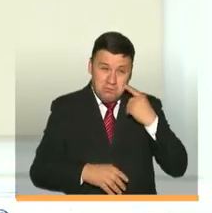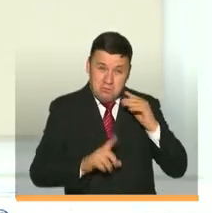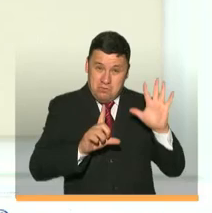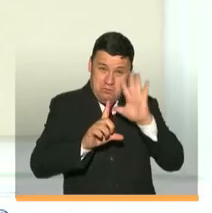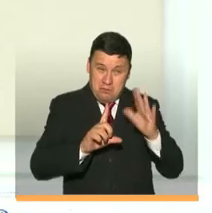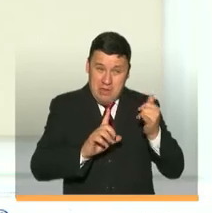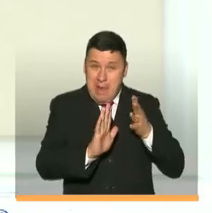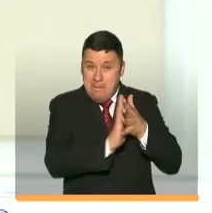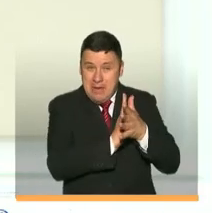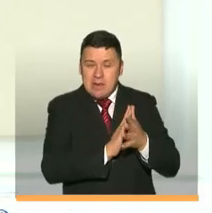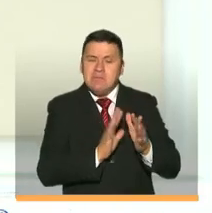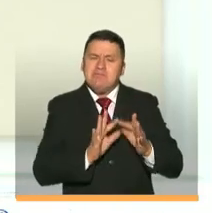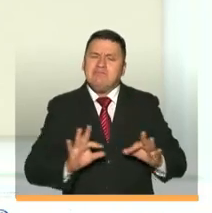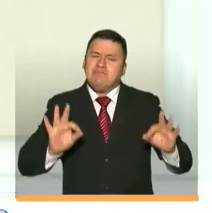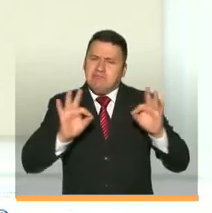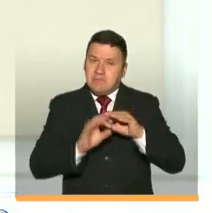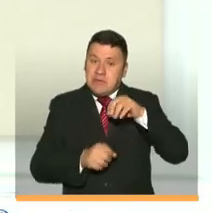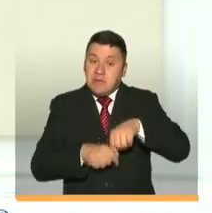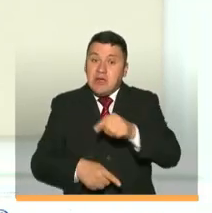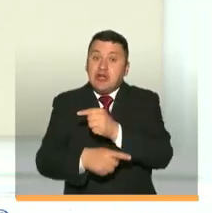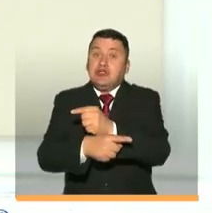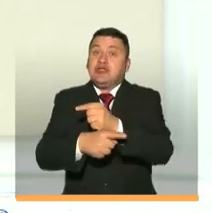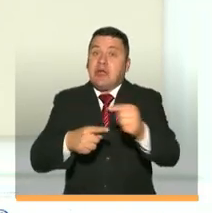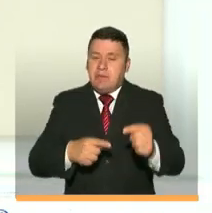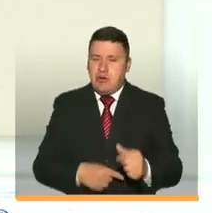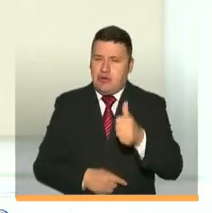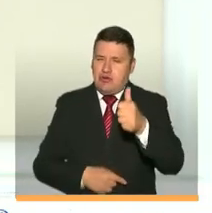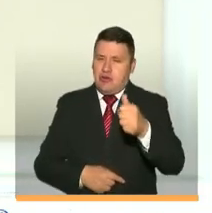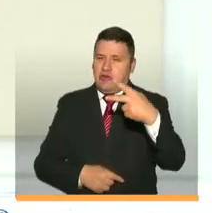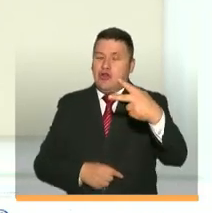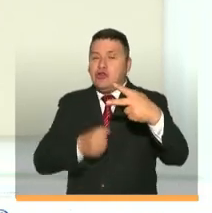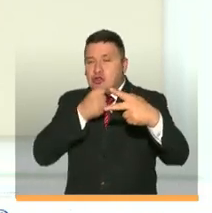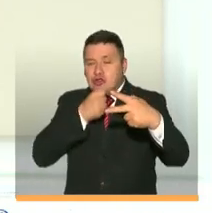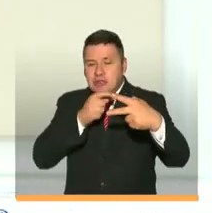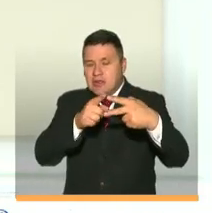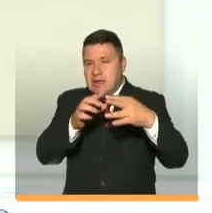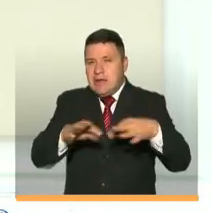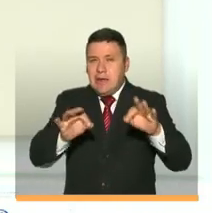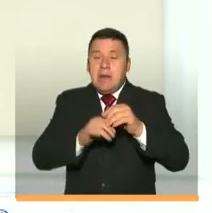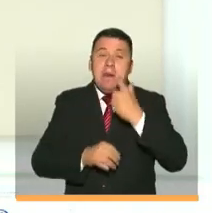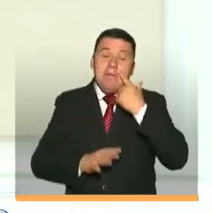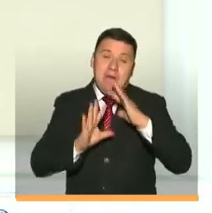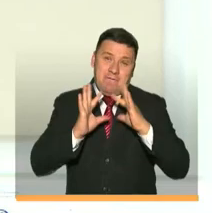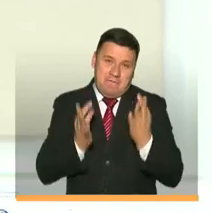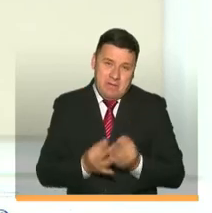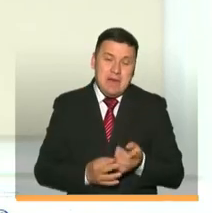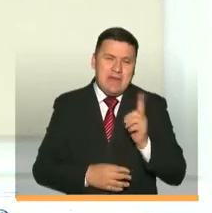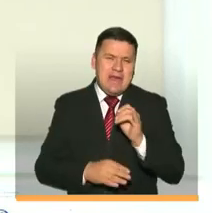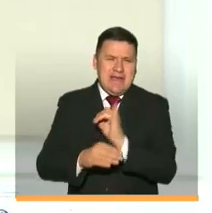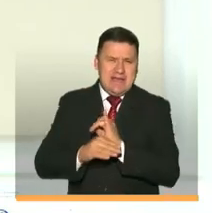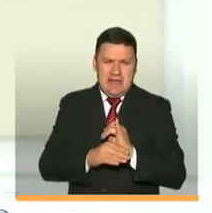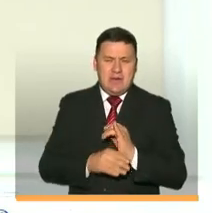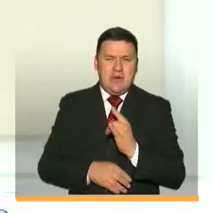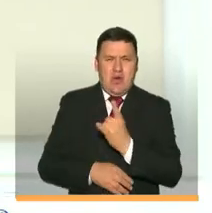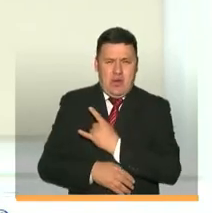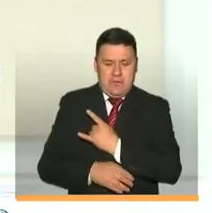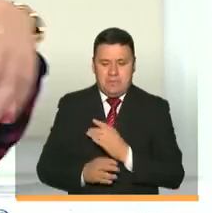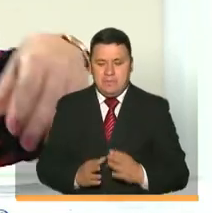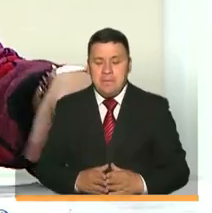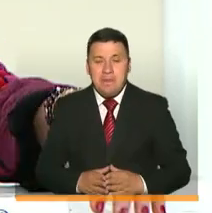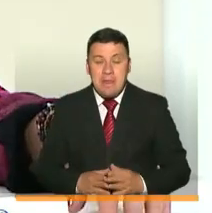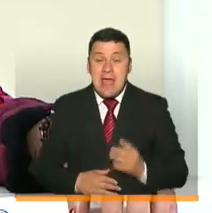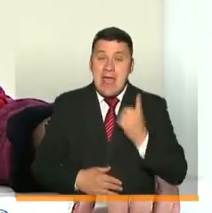estaban en el video, yo quiero resaltar que esta semana hay dos noticias muy importantes para los padres de familia y para las instituciones de educación superior.